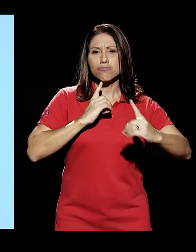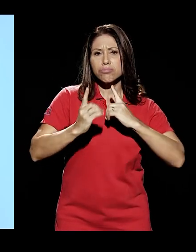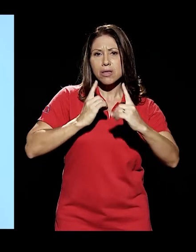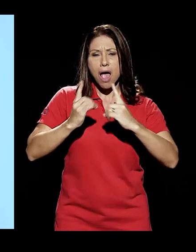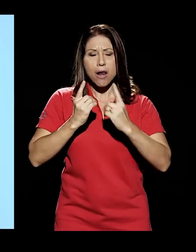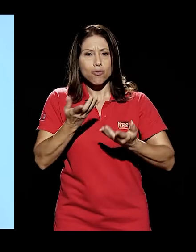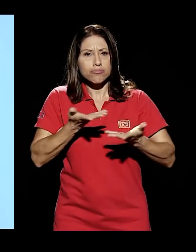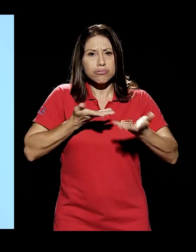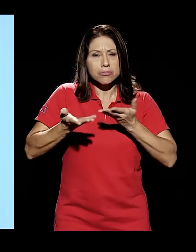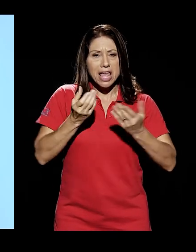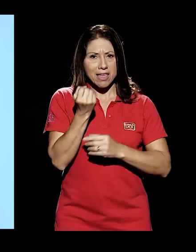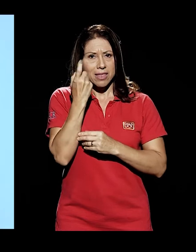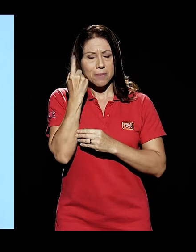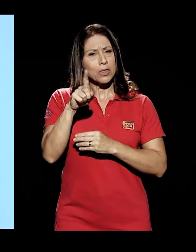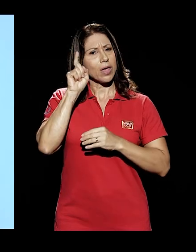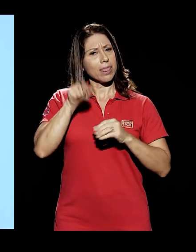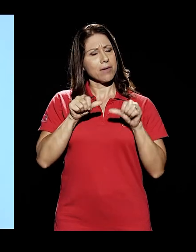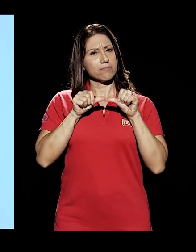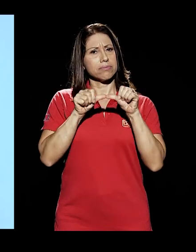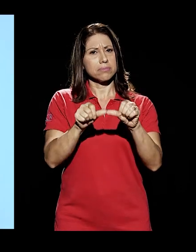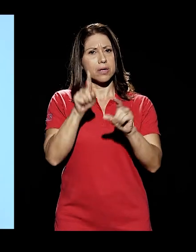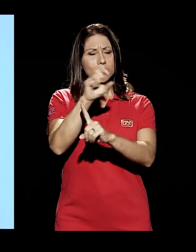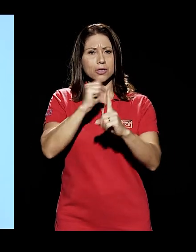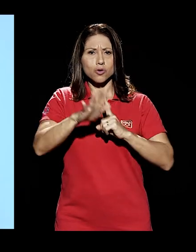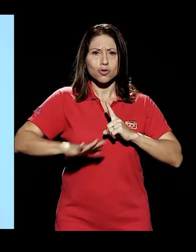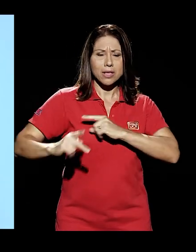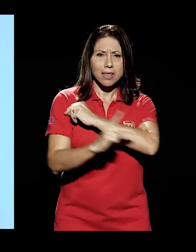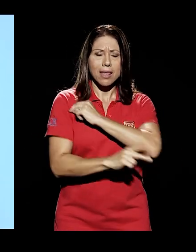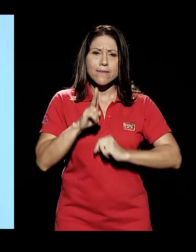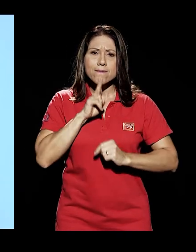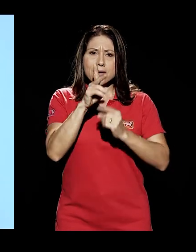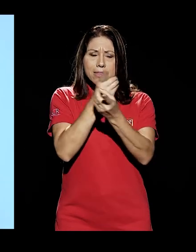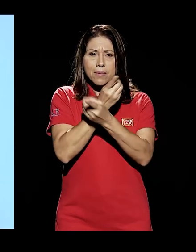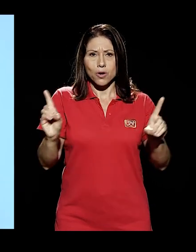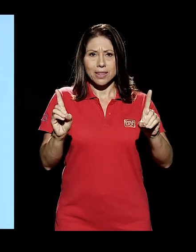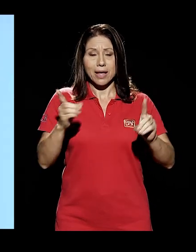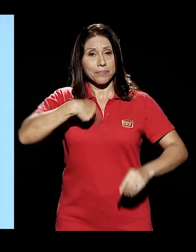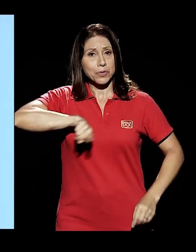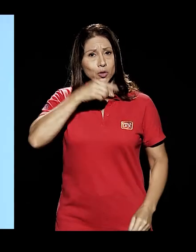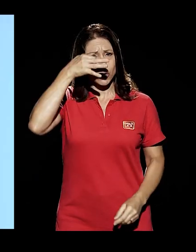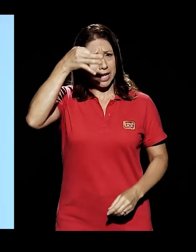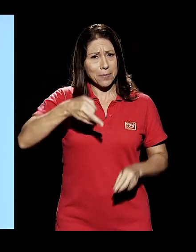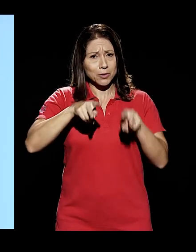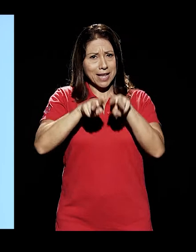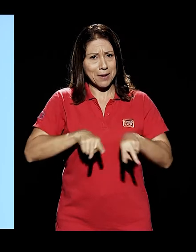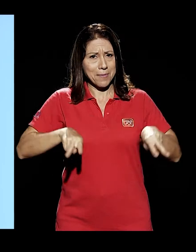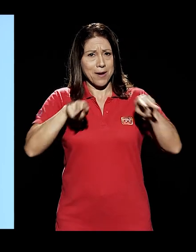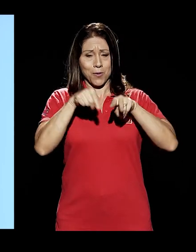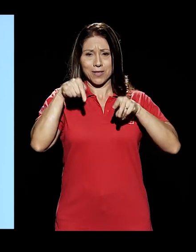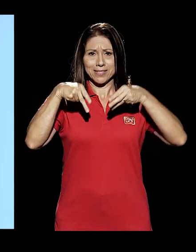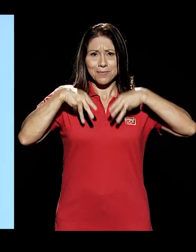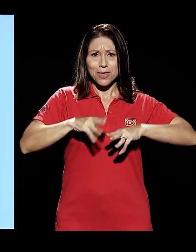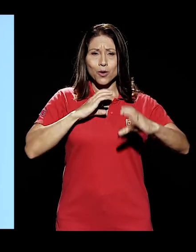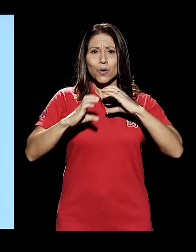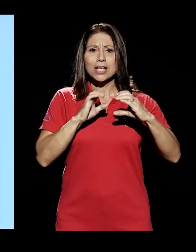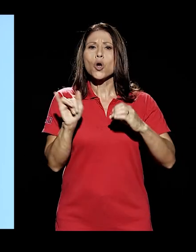diálogo y entendimiento que deben prevalecer en una sociedad verdaderamente democrática. Creemos en el valor de este